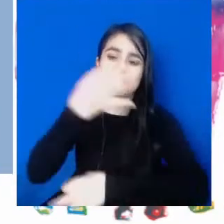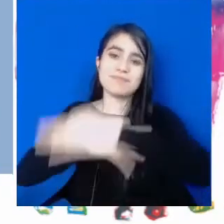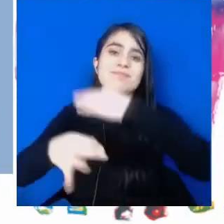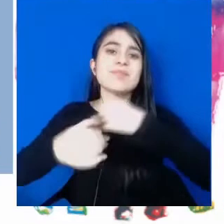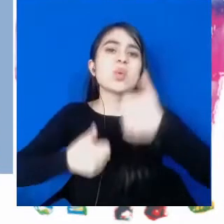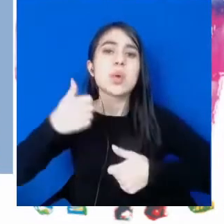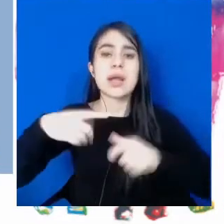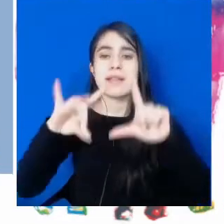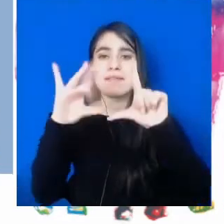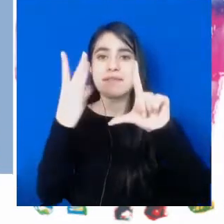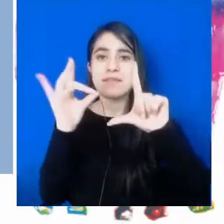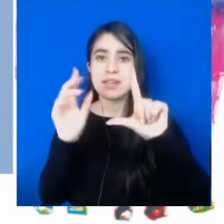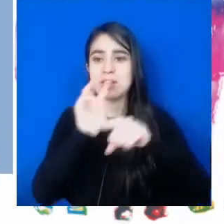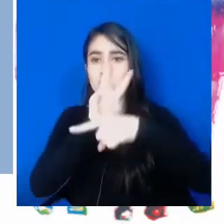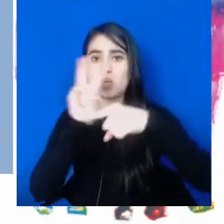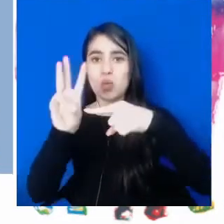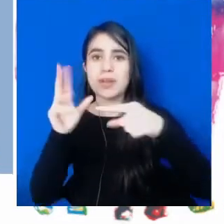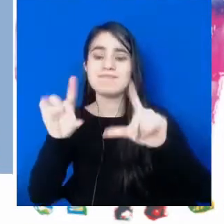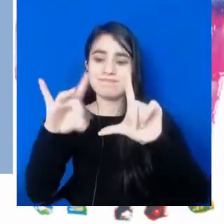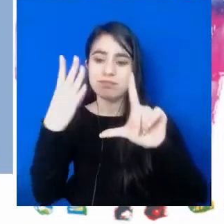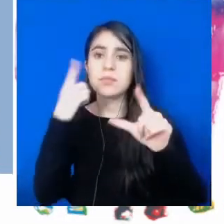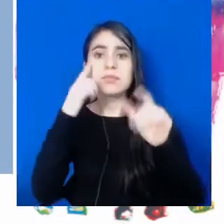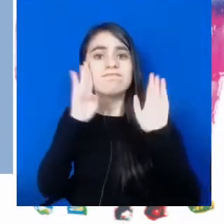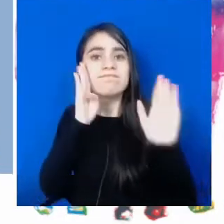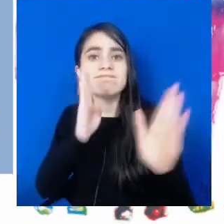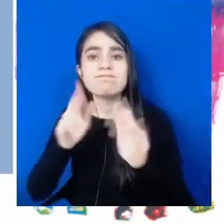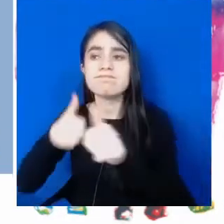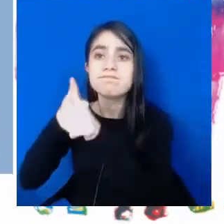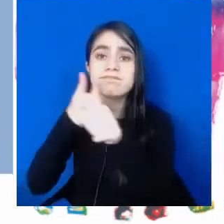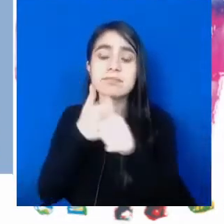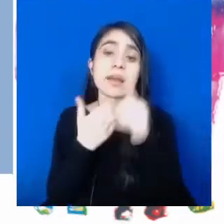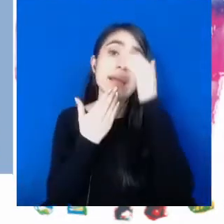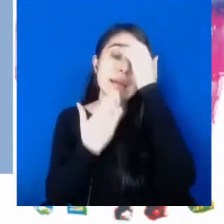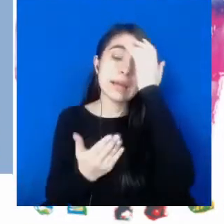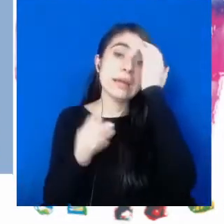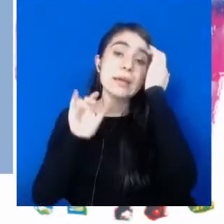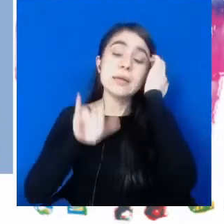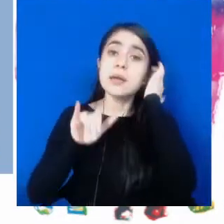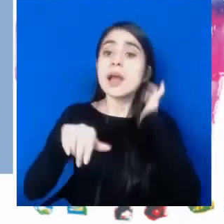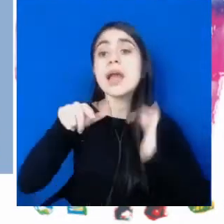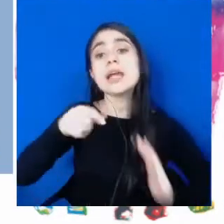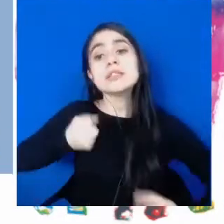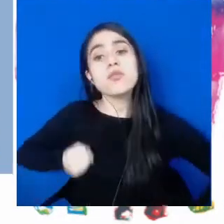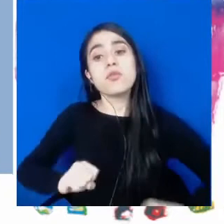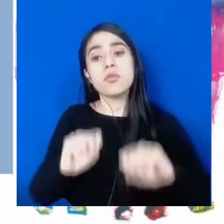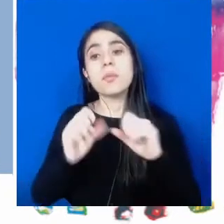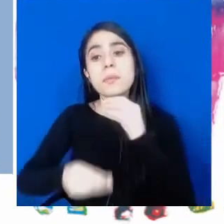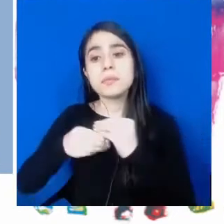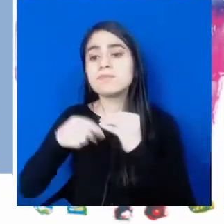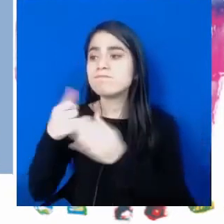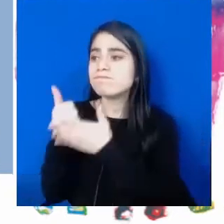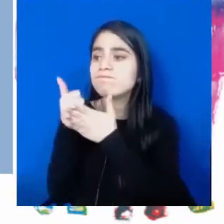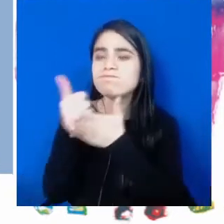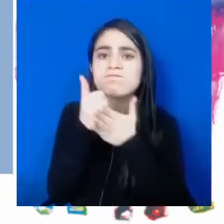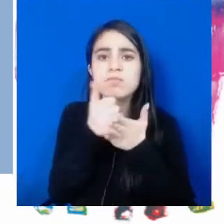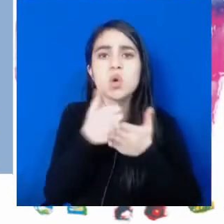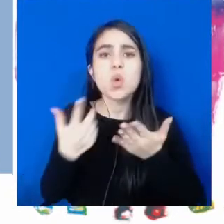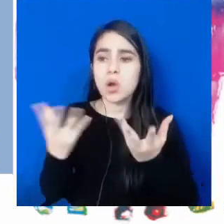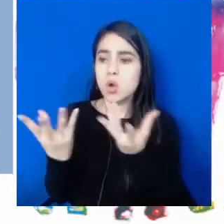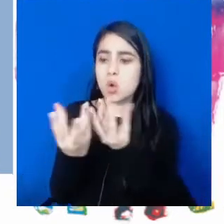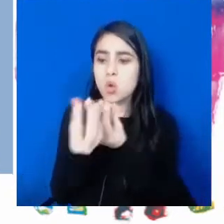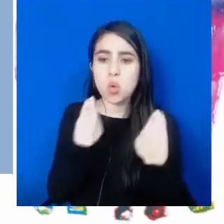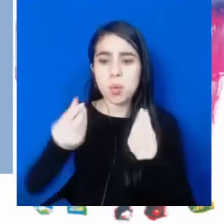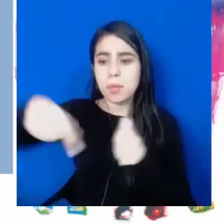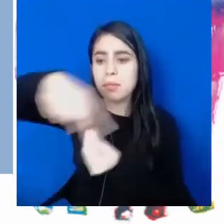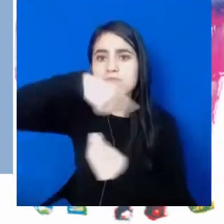ahora hicimos de una manera esencialmente virtual, gracias no solamente a ese esfuerzo, sino también a la solidaridad y al compromiso